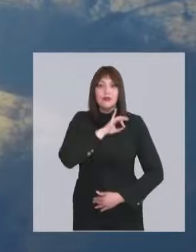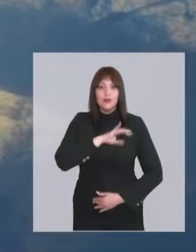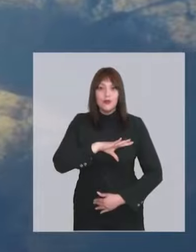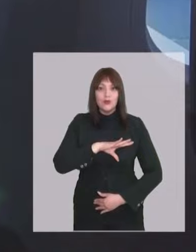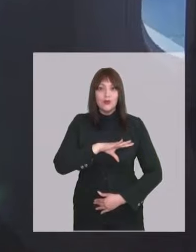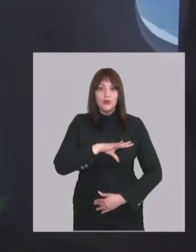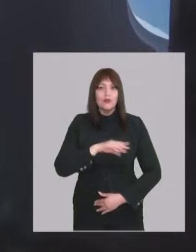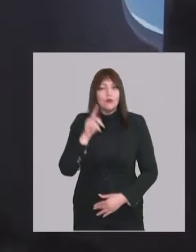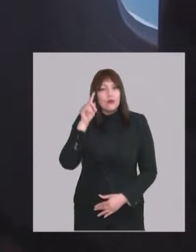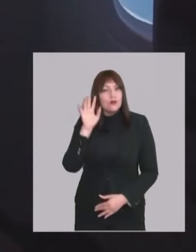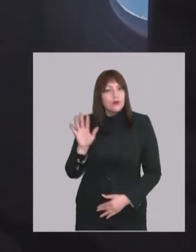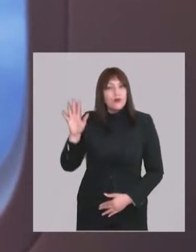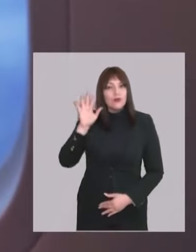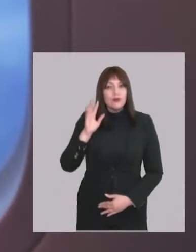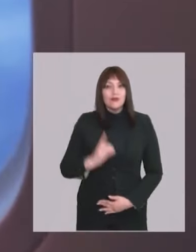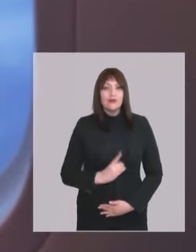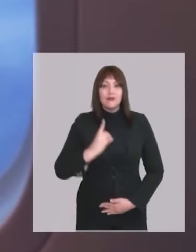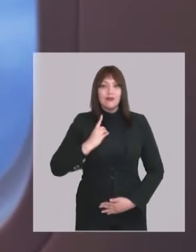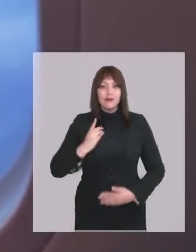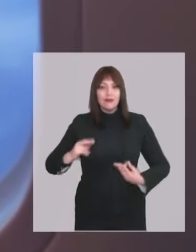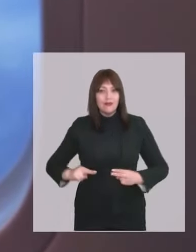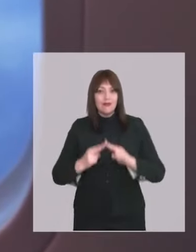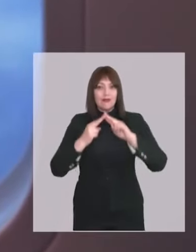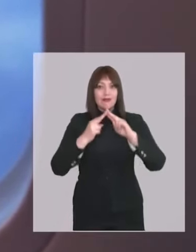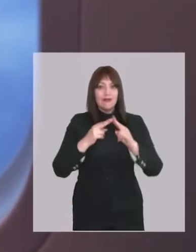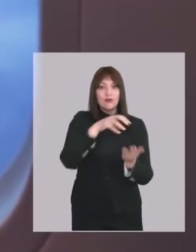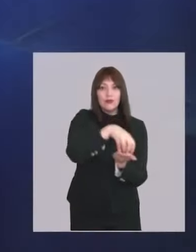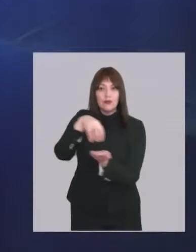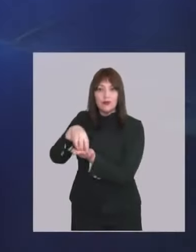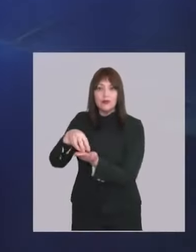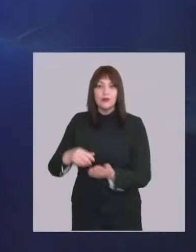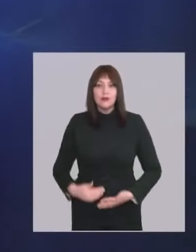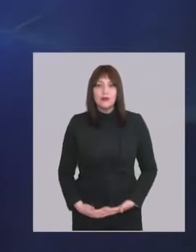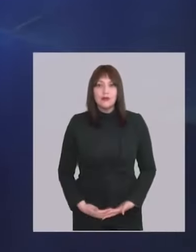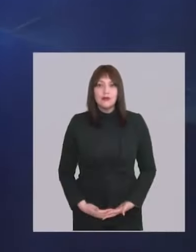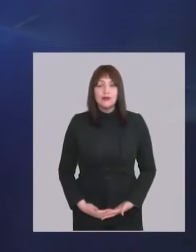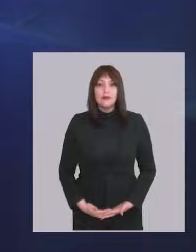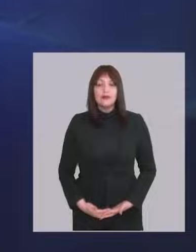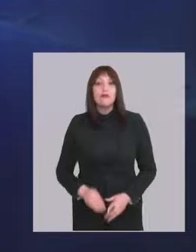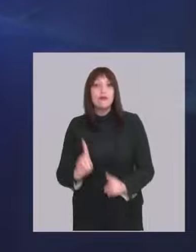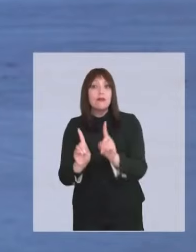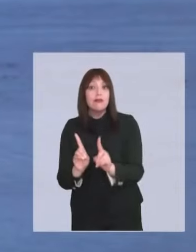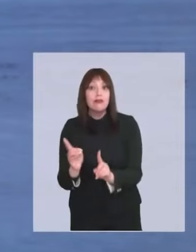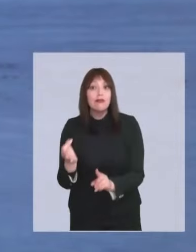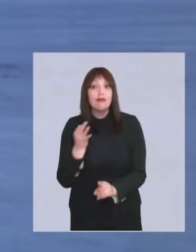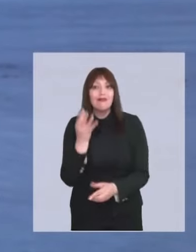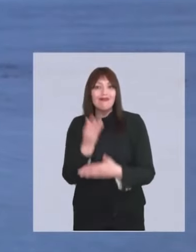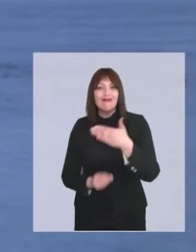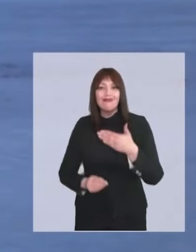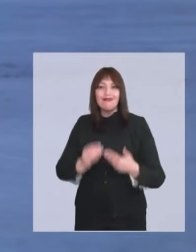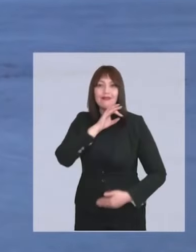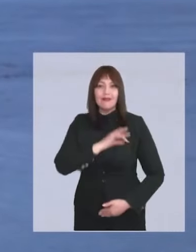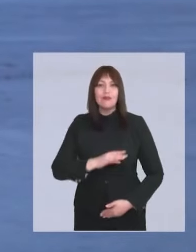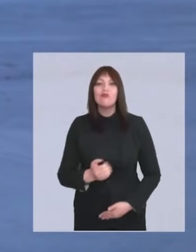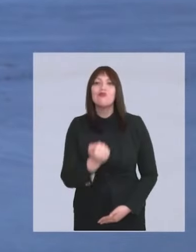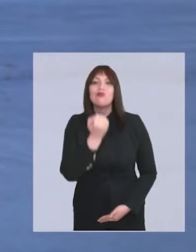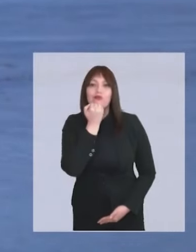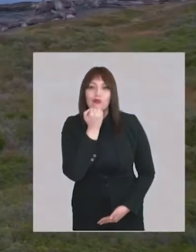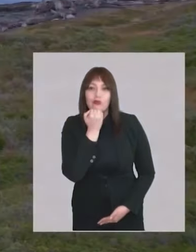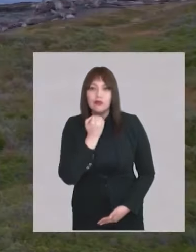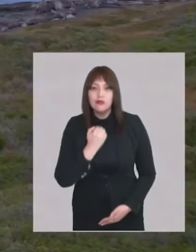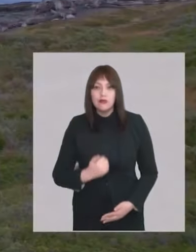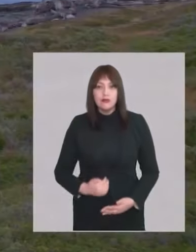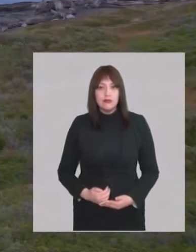El Chile que nos imaginamos con dignidad se construye desde los territorios. Algunos dicen que acá se acaba Chile. Se